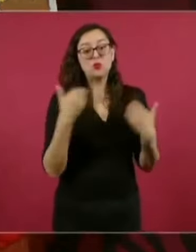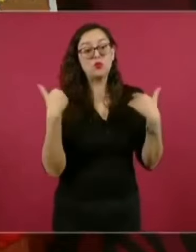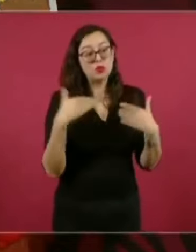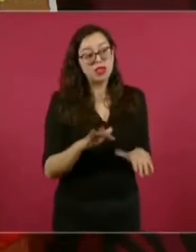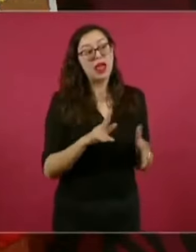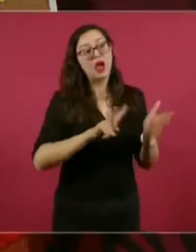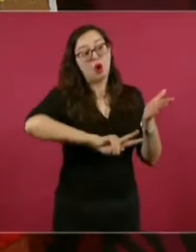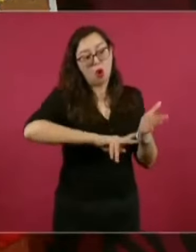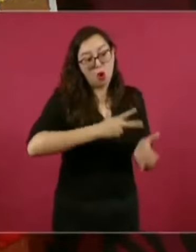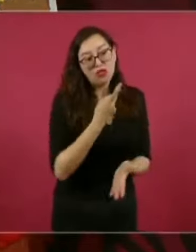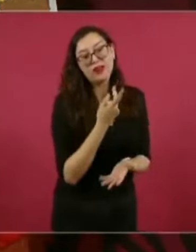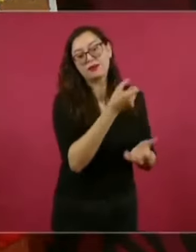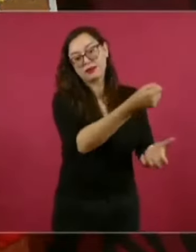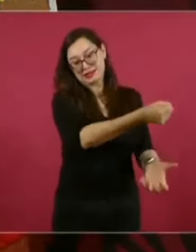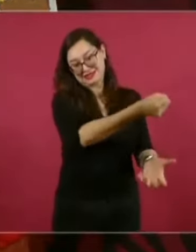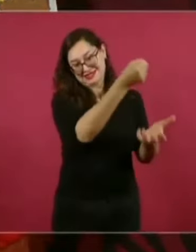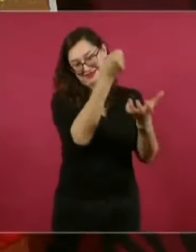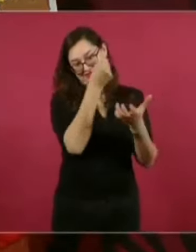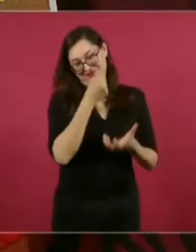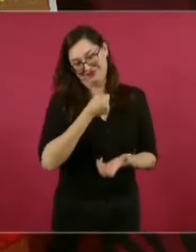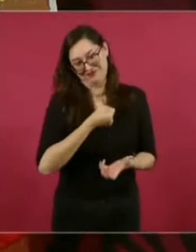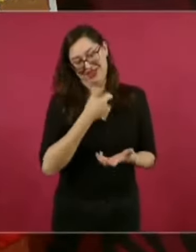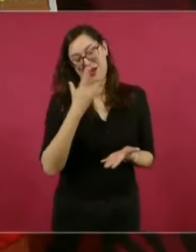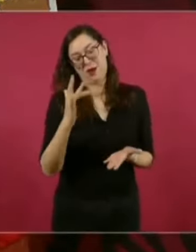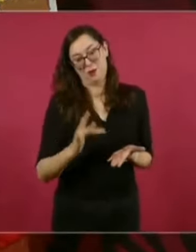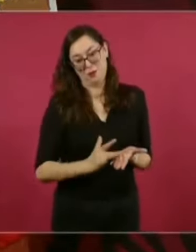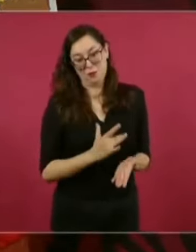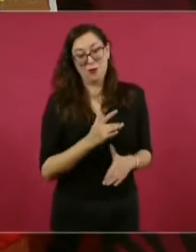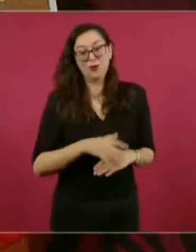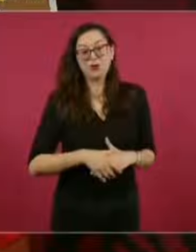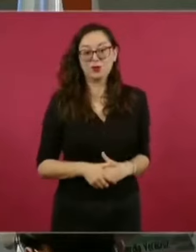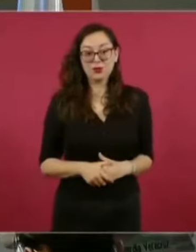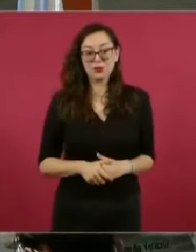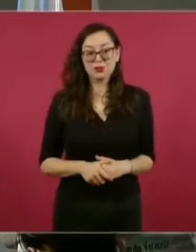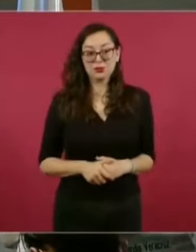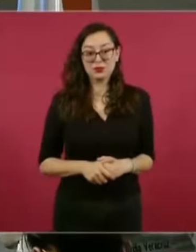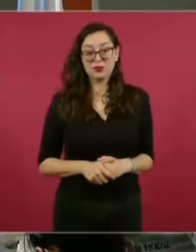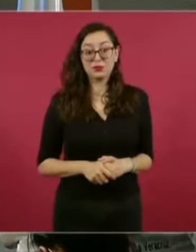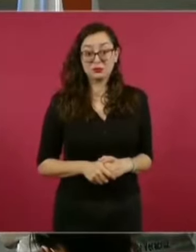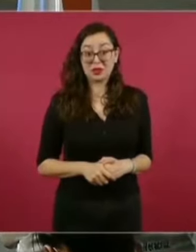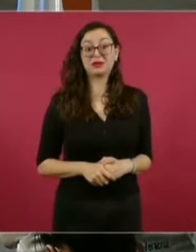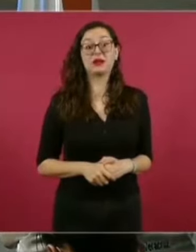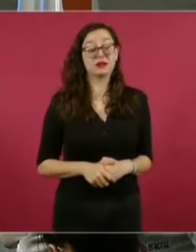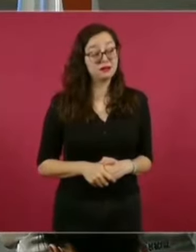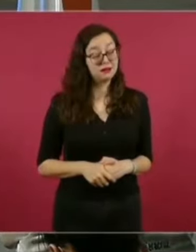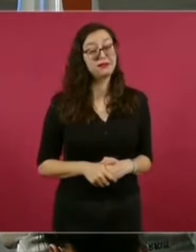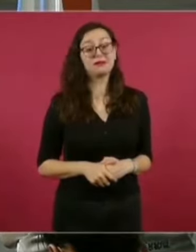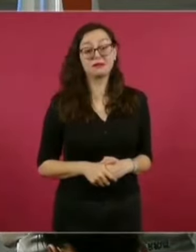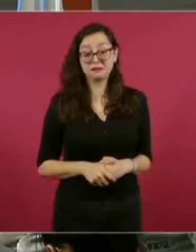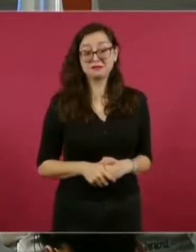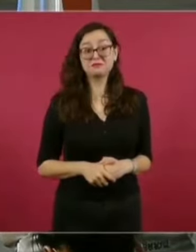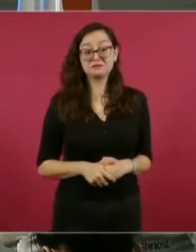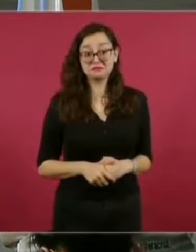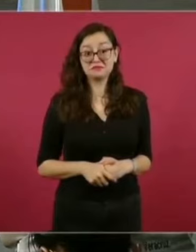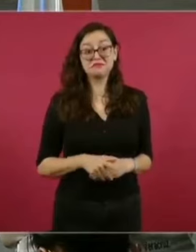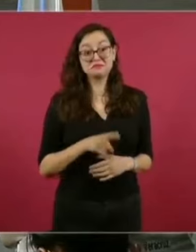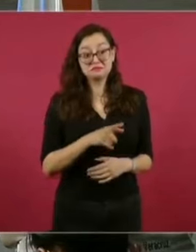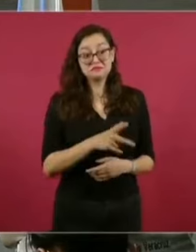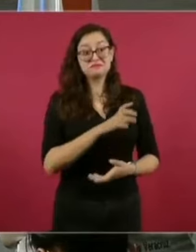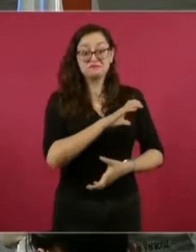una gran ayuda solidaria, fraterna,